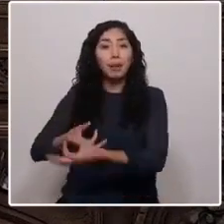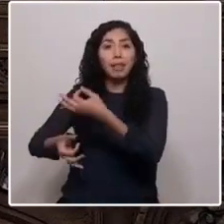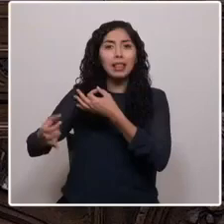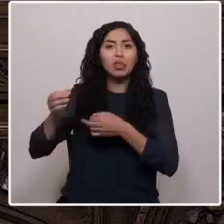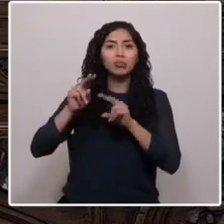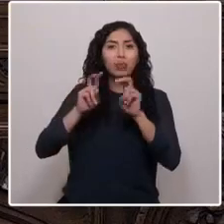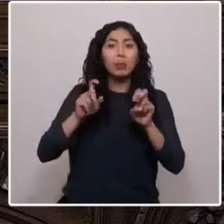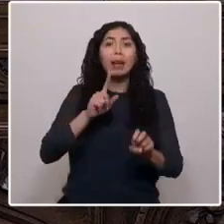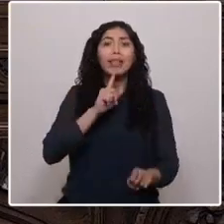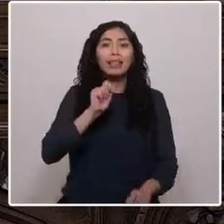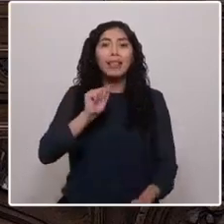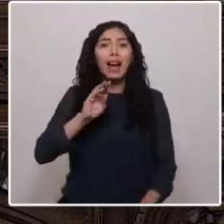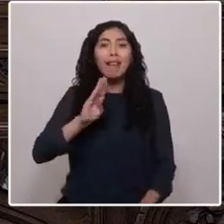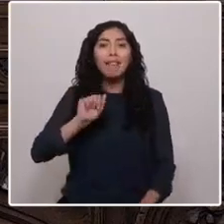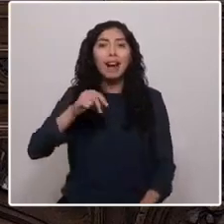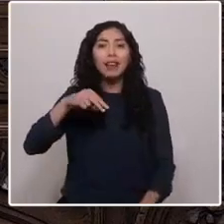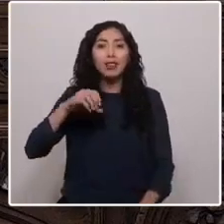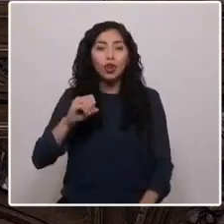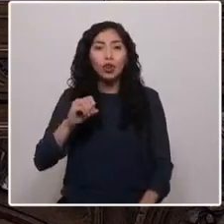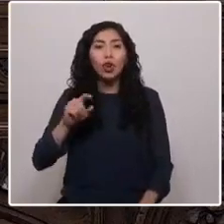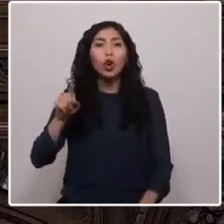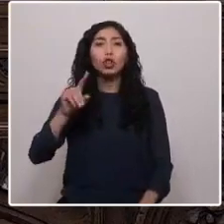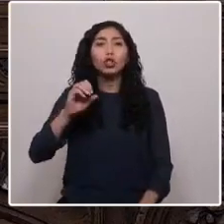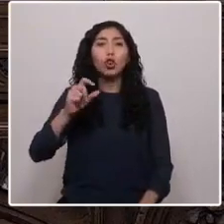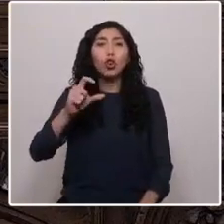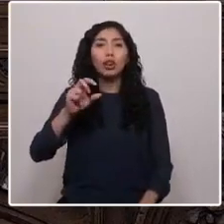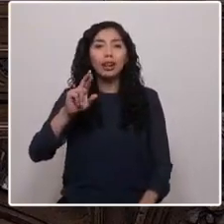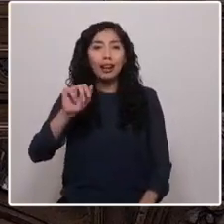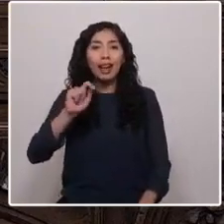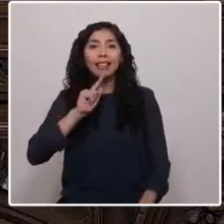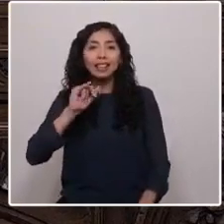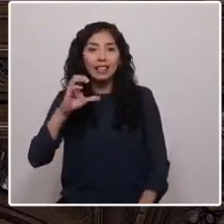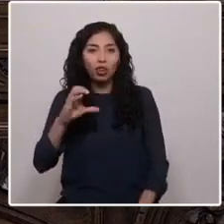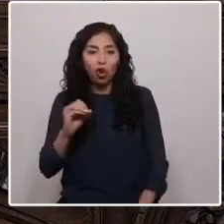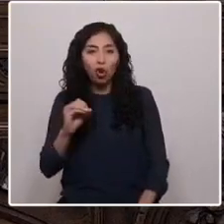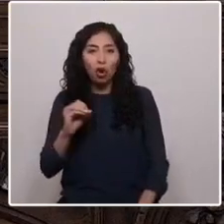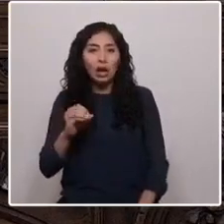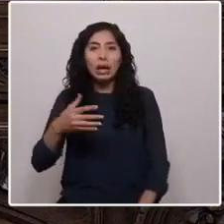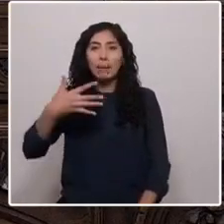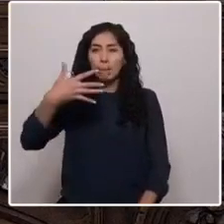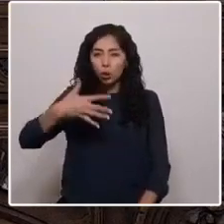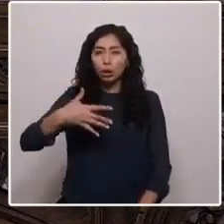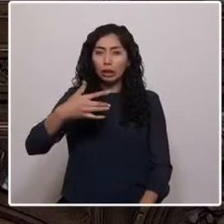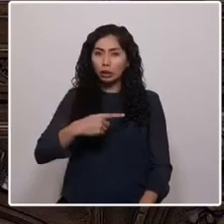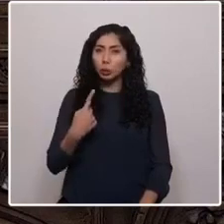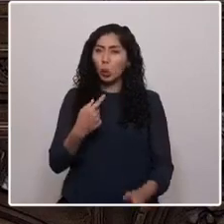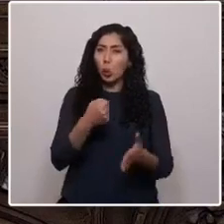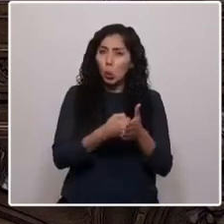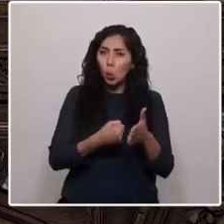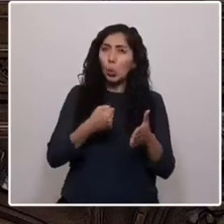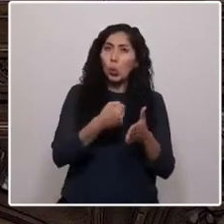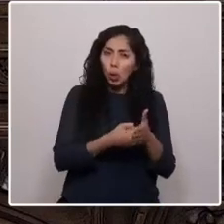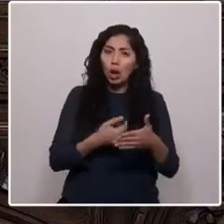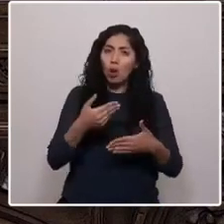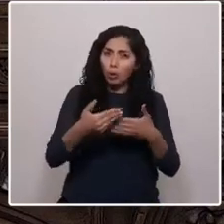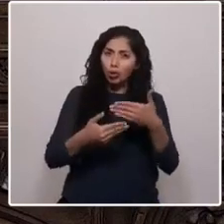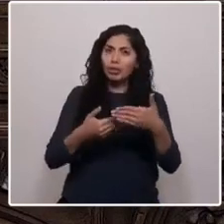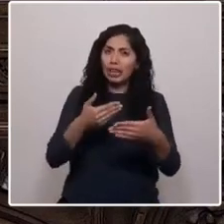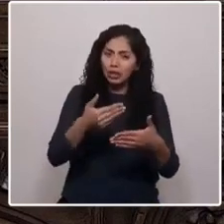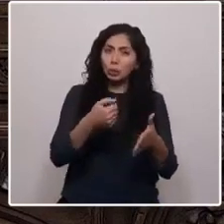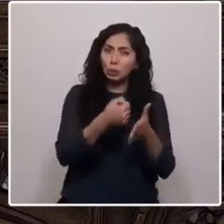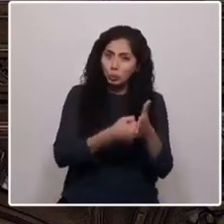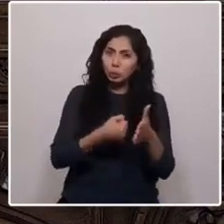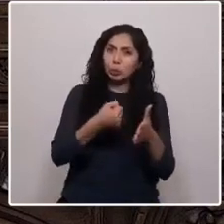y de la importancia de pinchar y molestar los procesos para que estos no se instalen en la